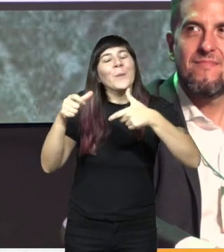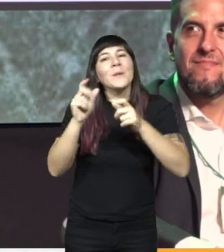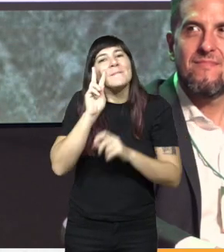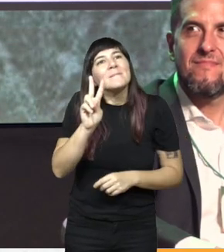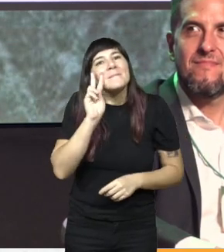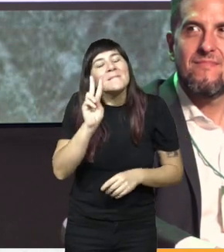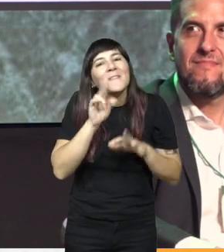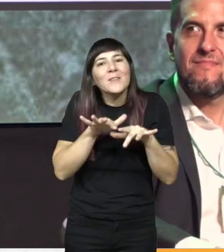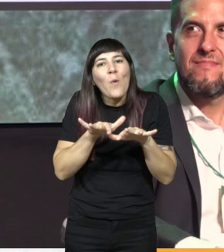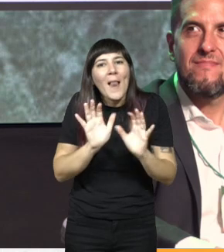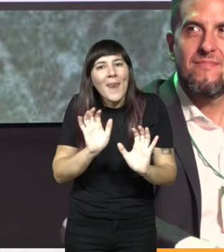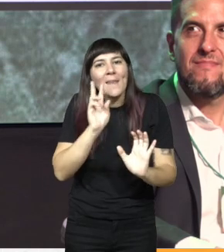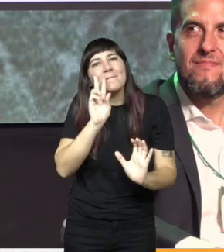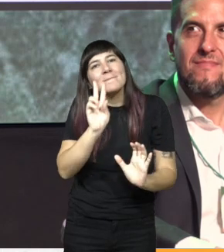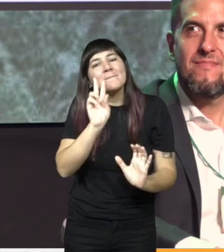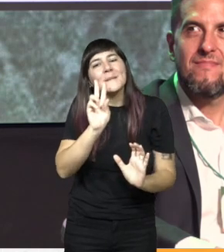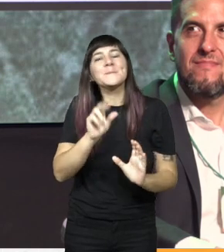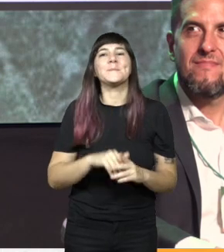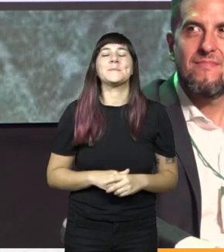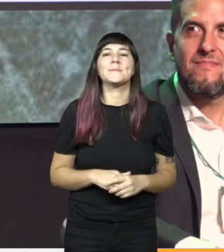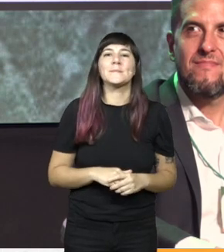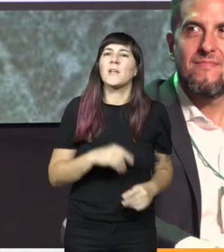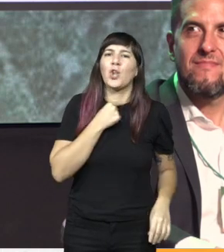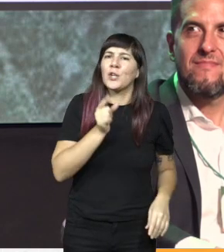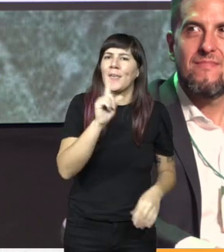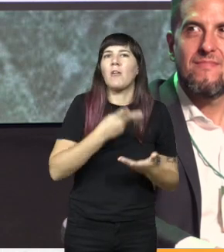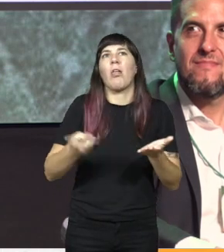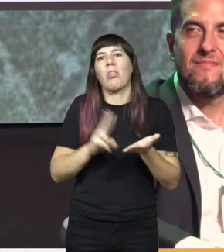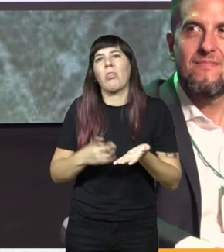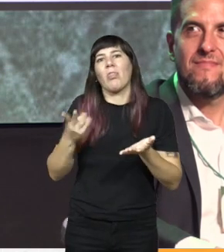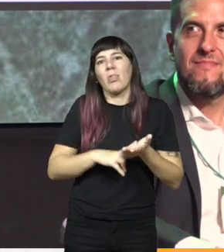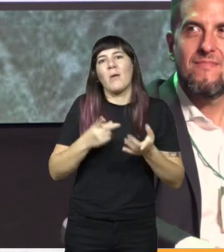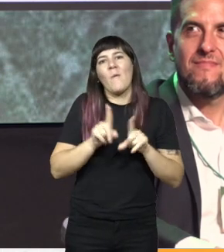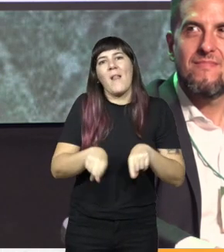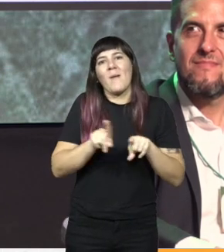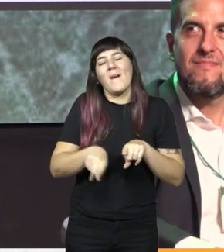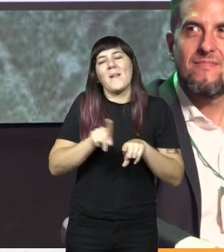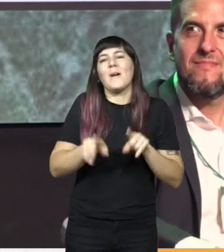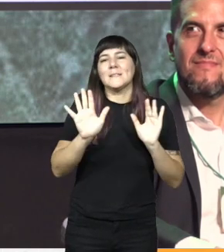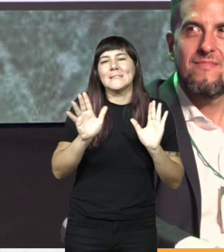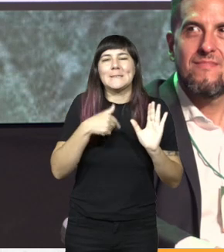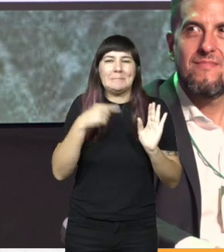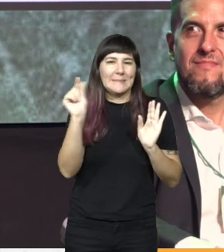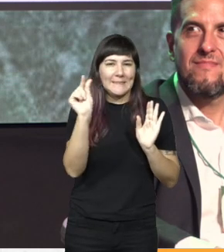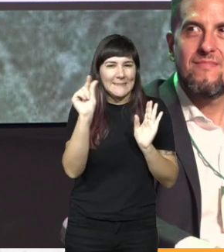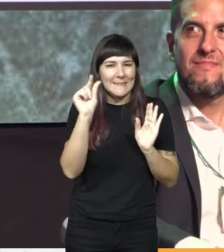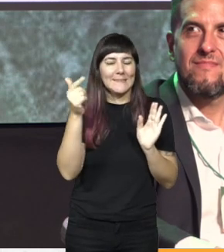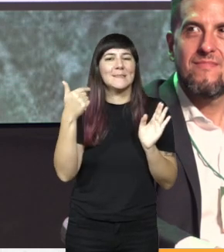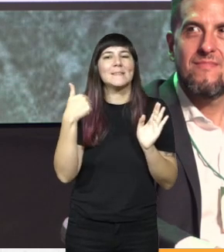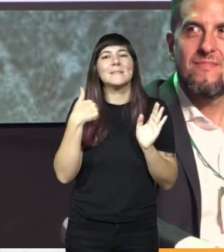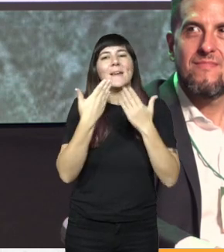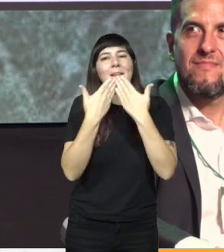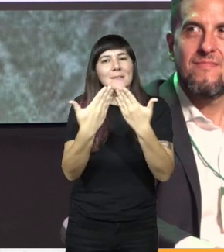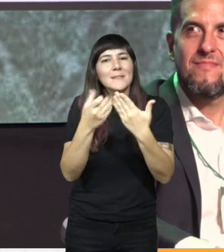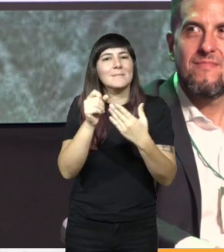de manera virtual no quiero ser redundante pero quiero permitirme agradecer a